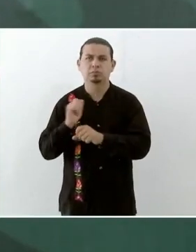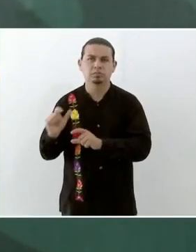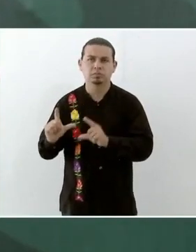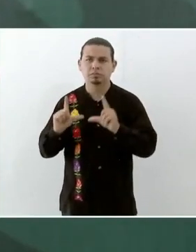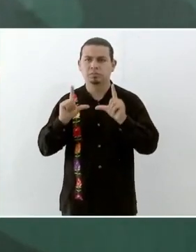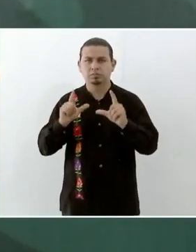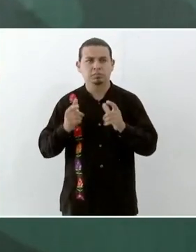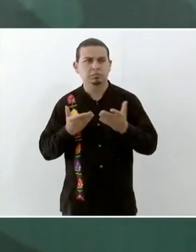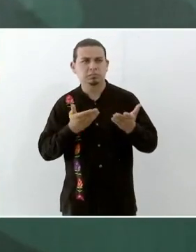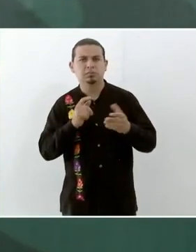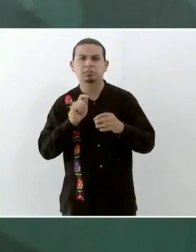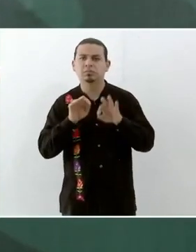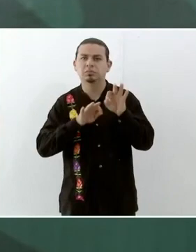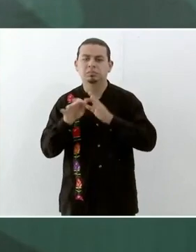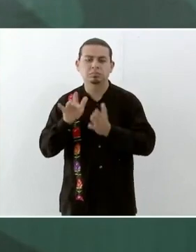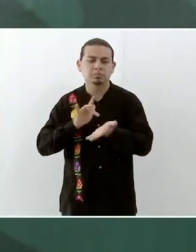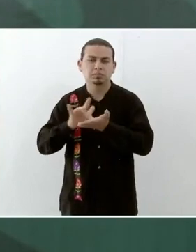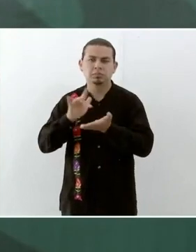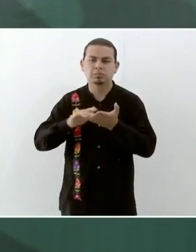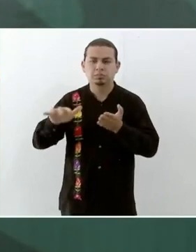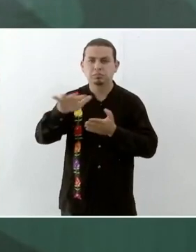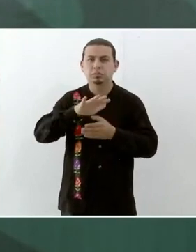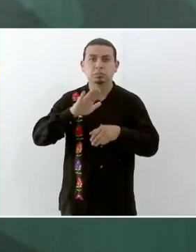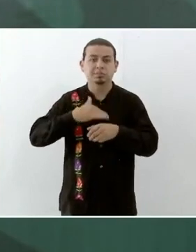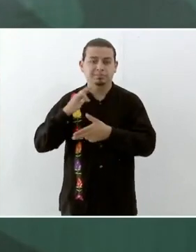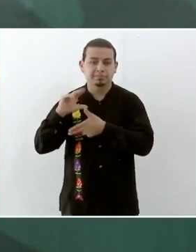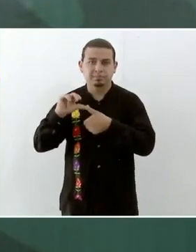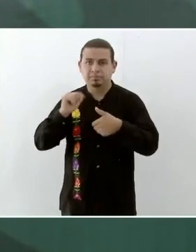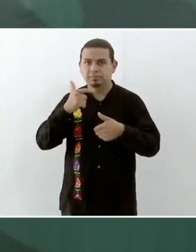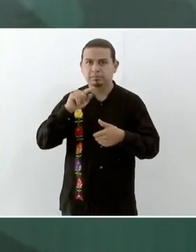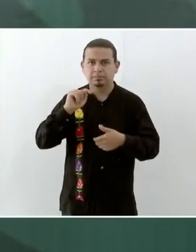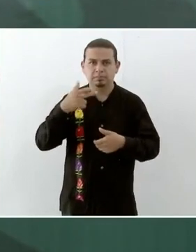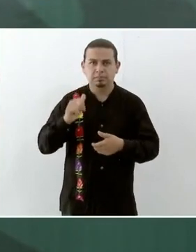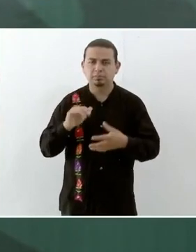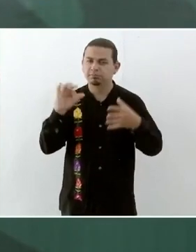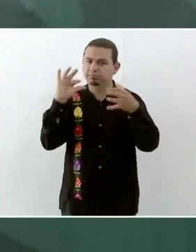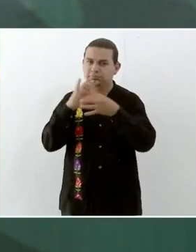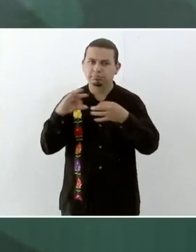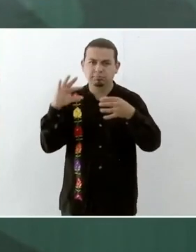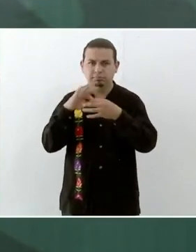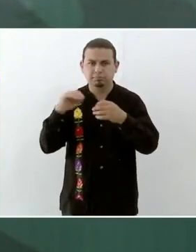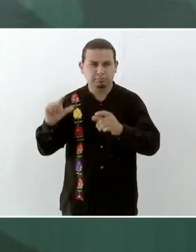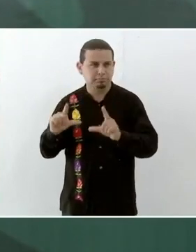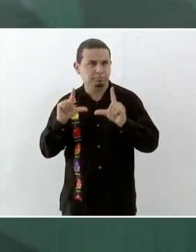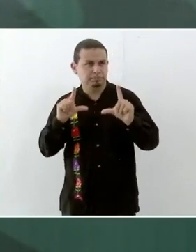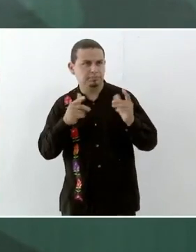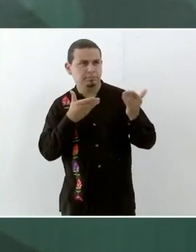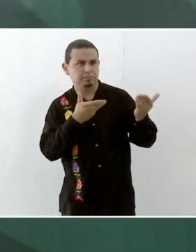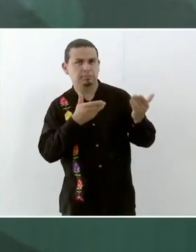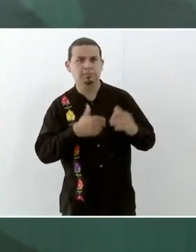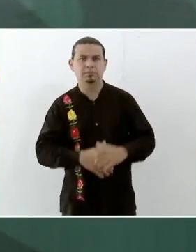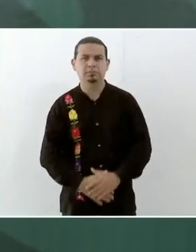de apoyo a las personas afectadas por el huracán Ágata en el estado de Oaxaca. Adelante.